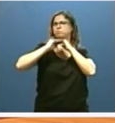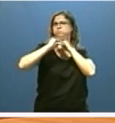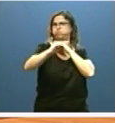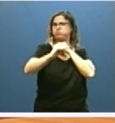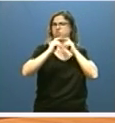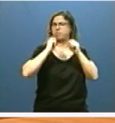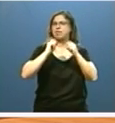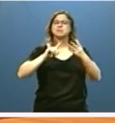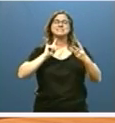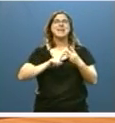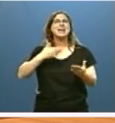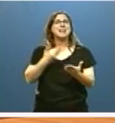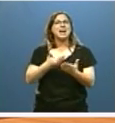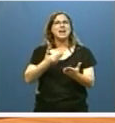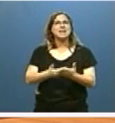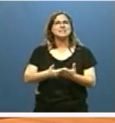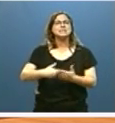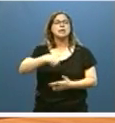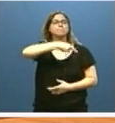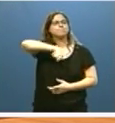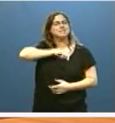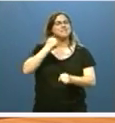garantía del papel de nuestro mundo local.